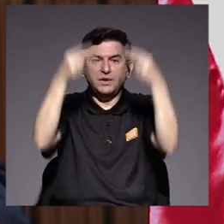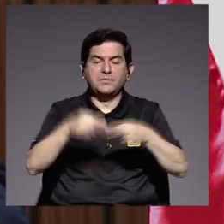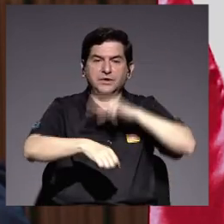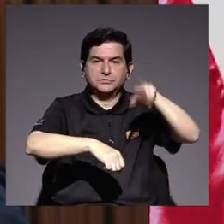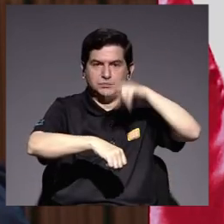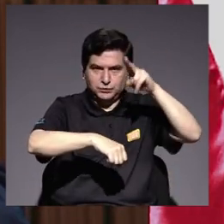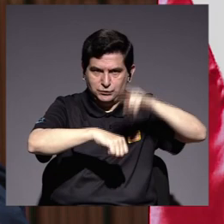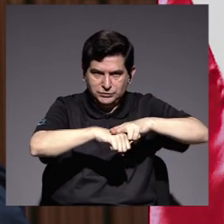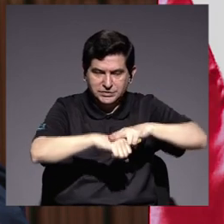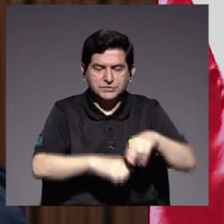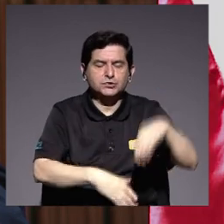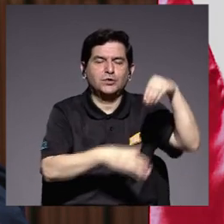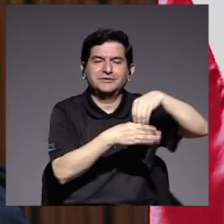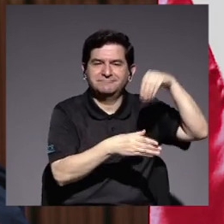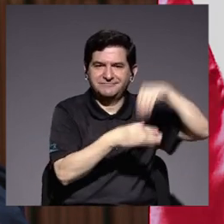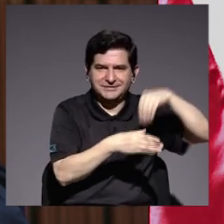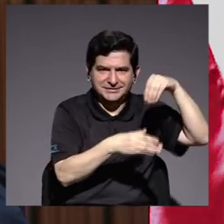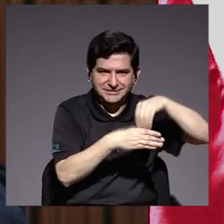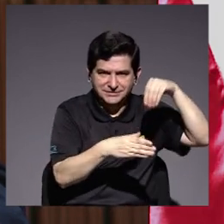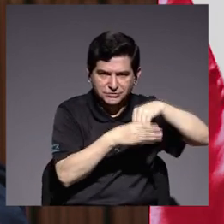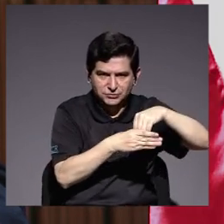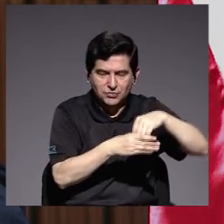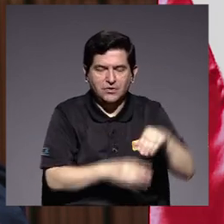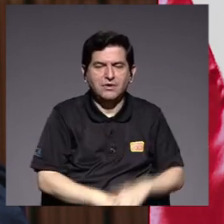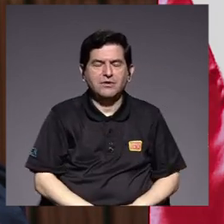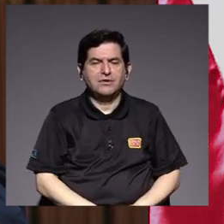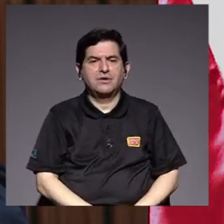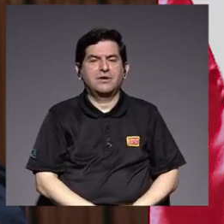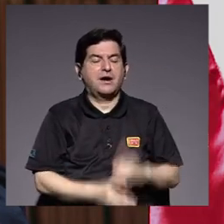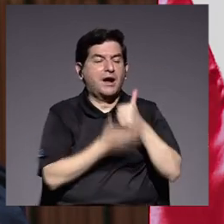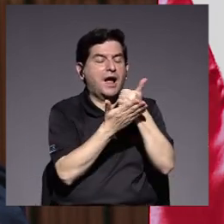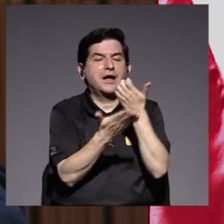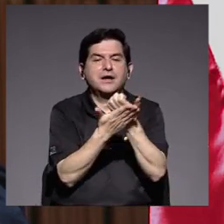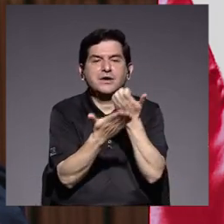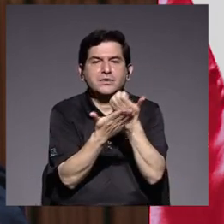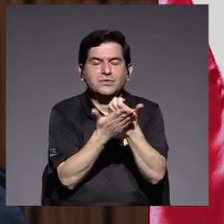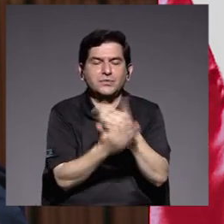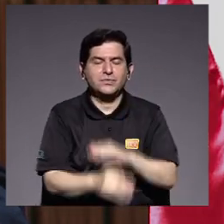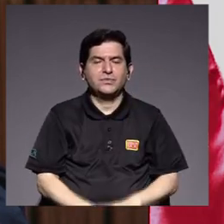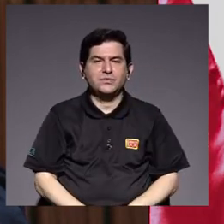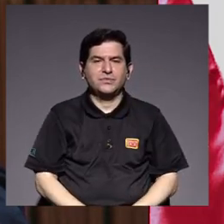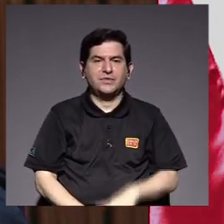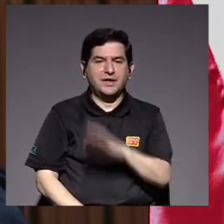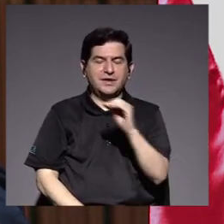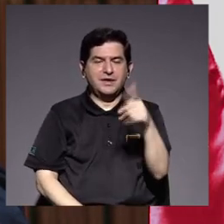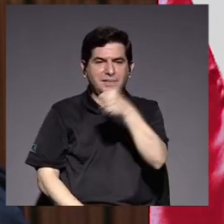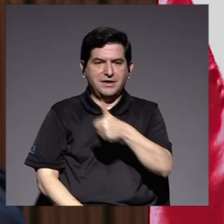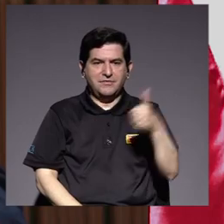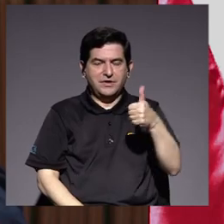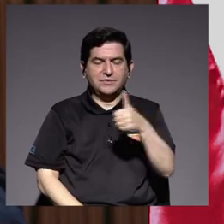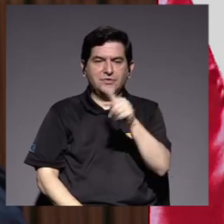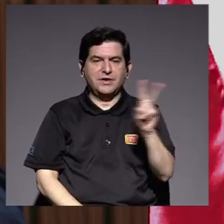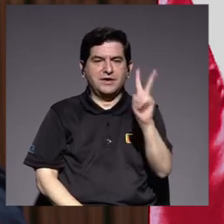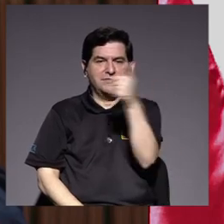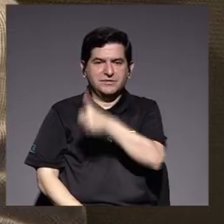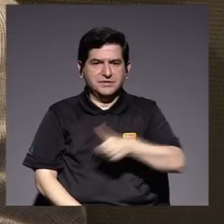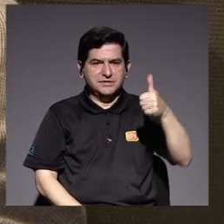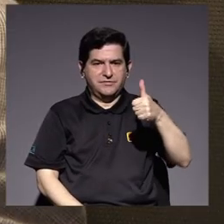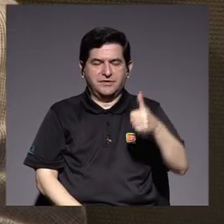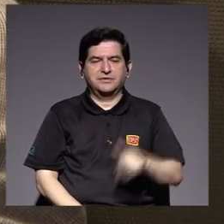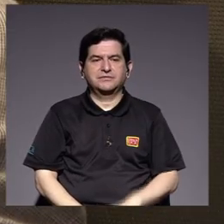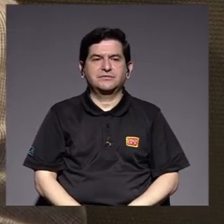ordinario las impresiones el aporte de becas y los apoyos de la rectoría y las vicerrectorías entre otros